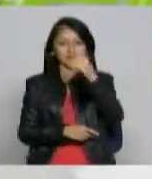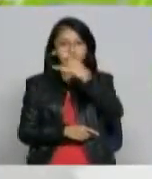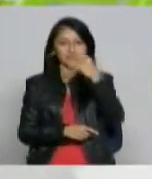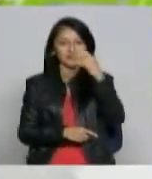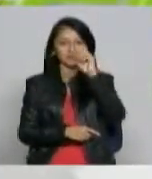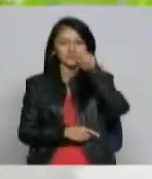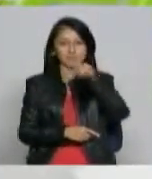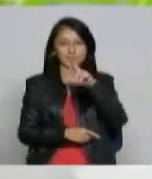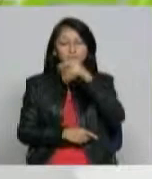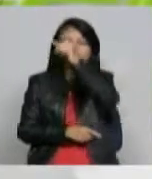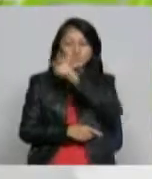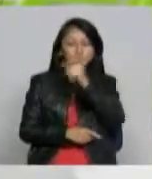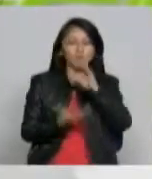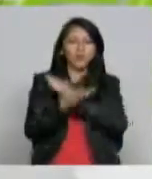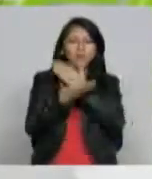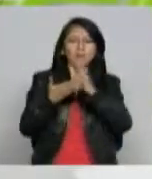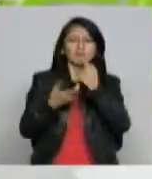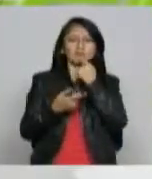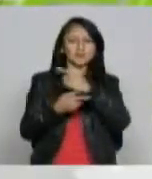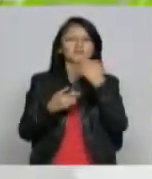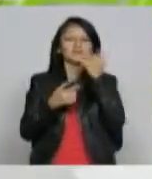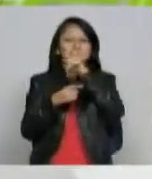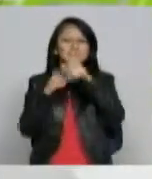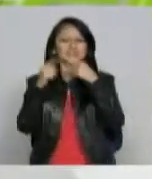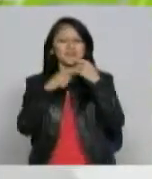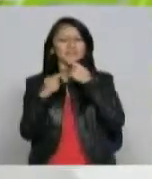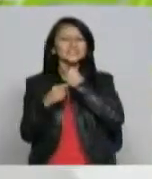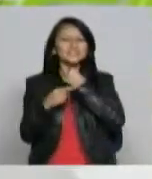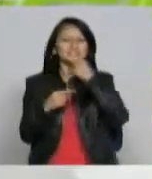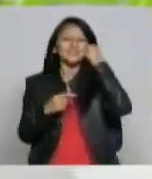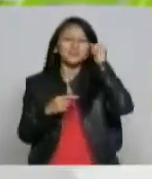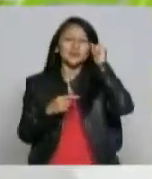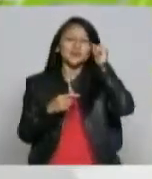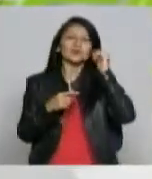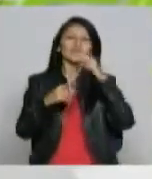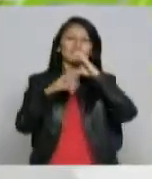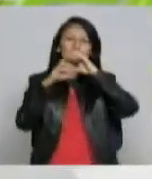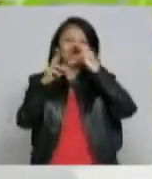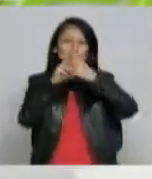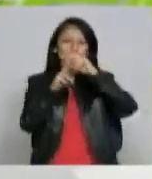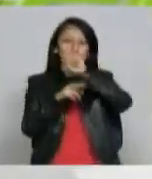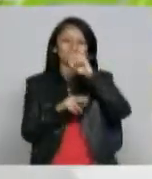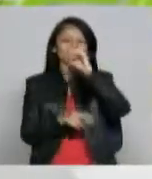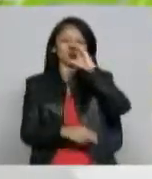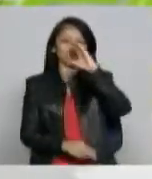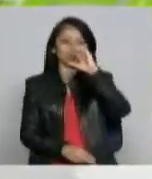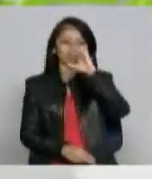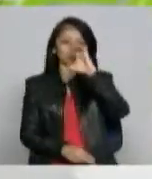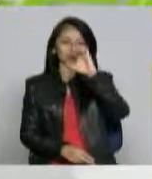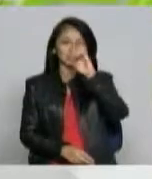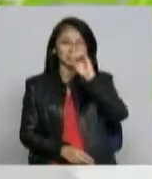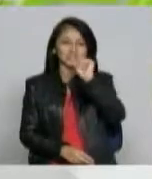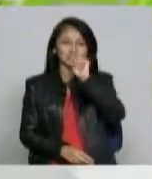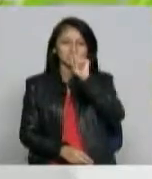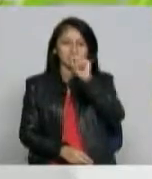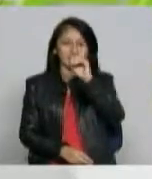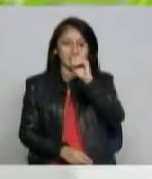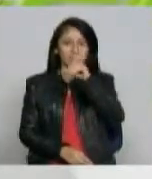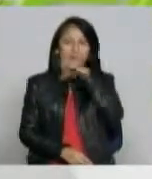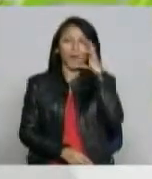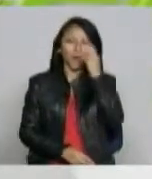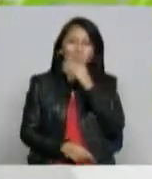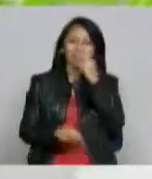dividida en dos tras la aparición de Jaime Garzón con su primer programa Sociedad desde entonces con Cuac y el personaje